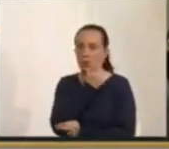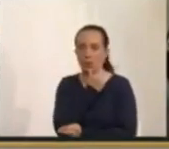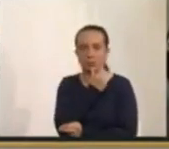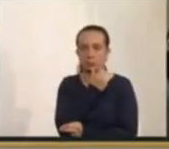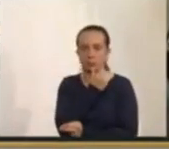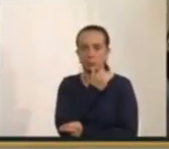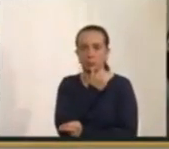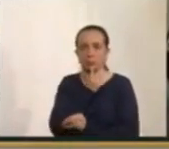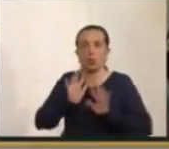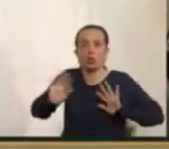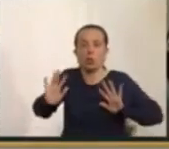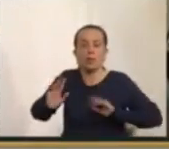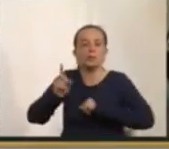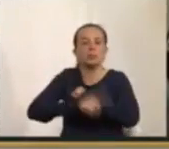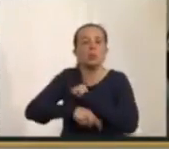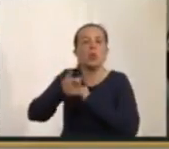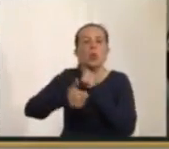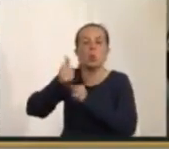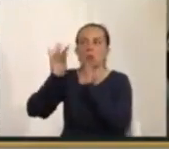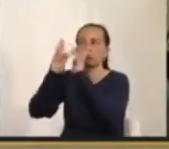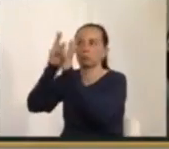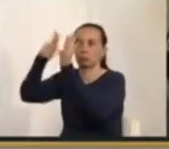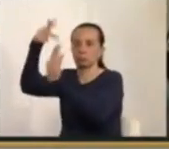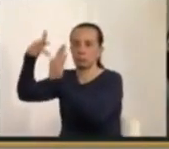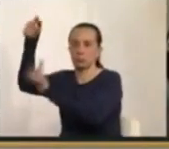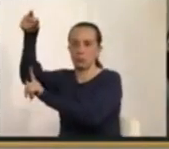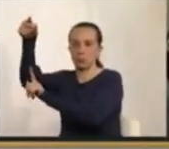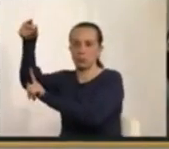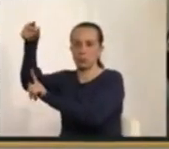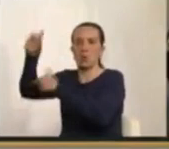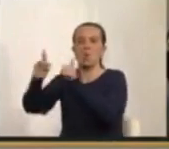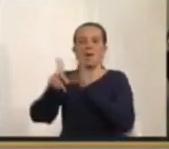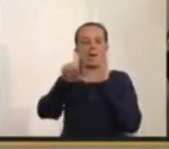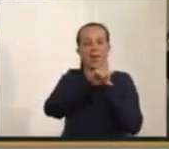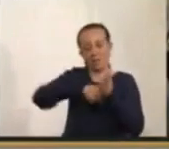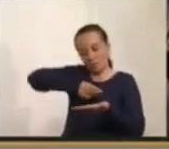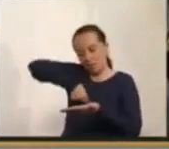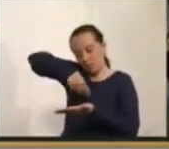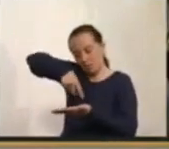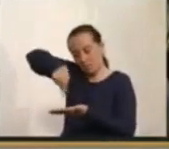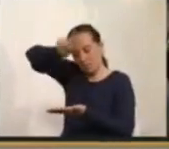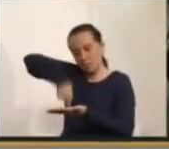Simplemente una sentencia de la Corte Constitucional sobre la Ley de Contratación